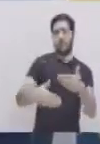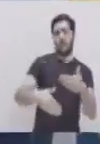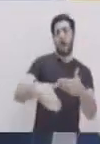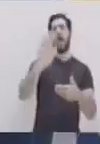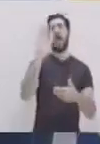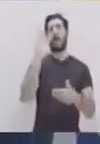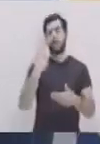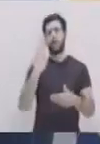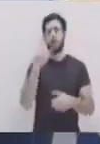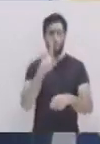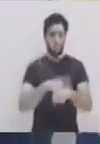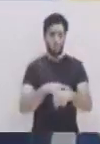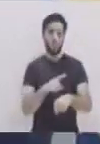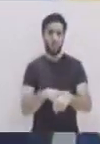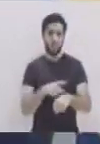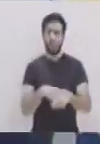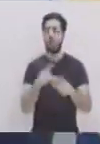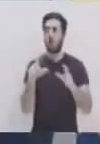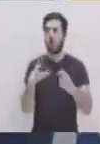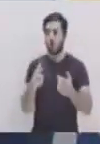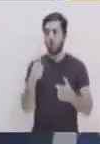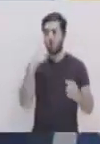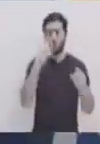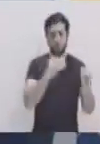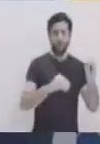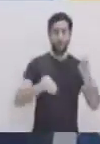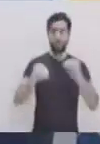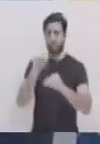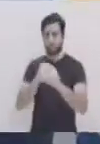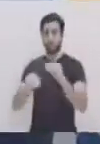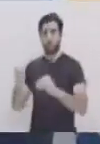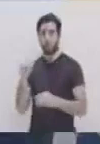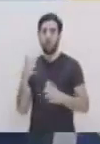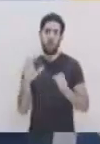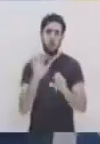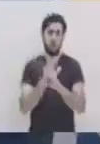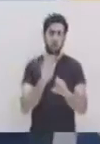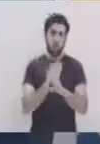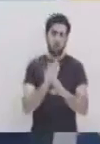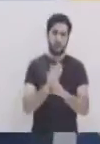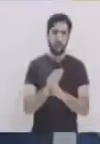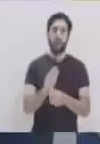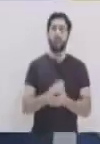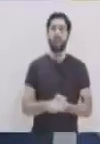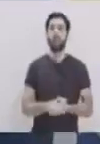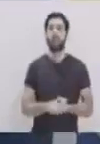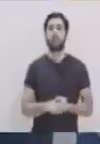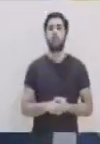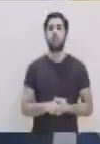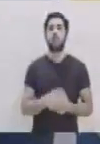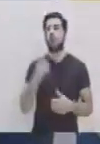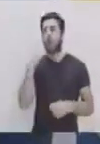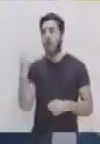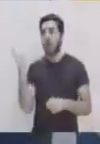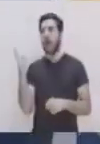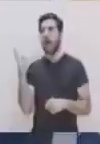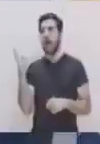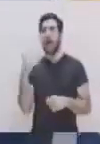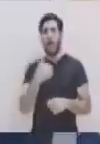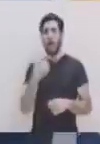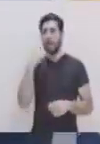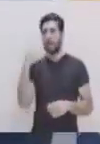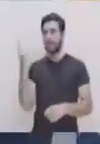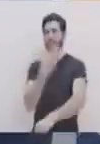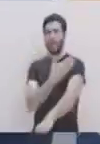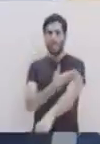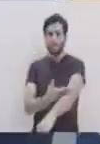momento que hay un pequeño salto, bueno, un gran salto, mejor dicho, que realmente, por ejemplo, los medios como el cine, la televisión, obtienen